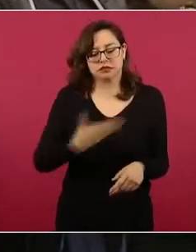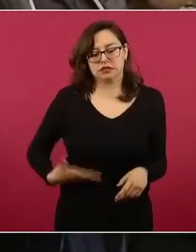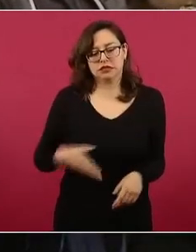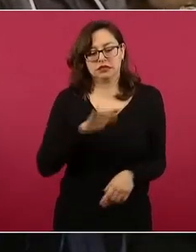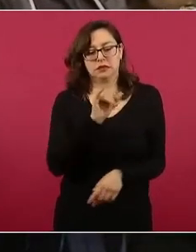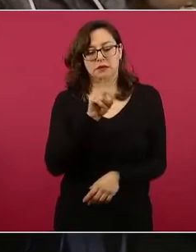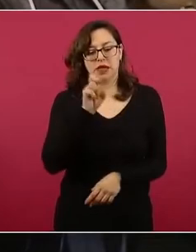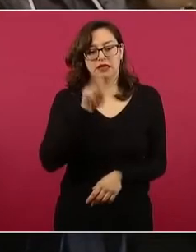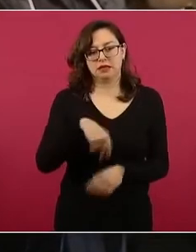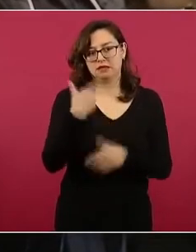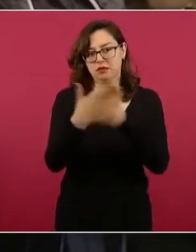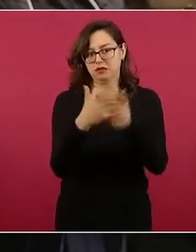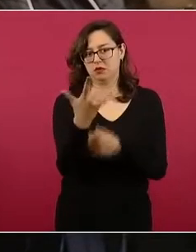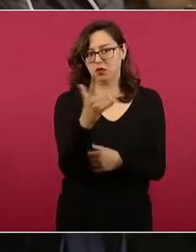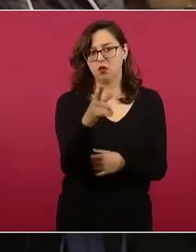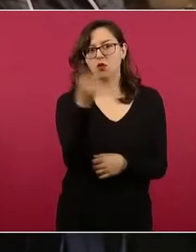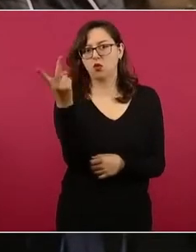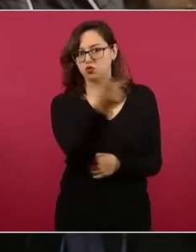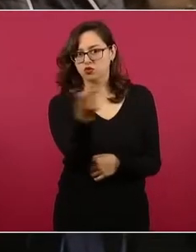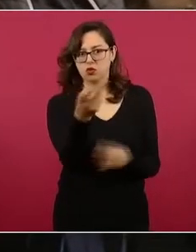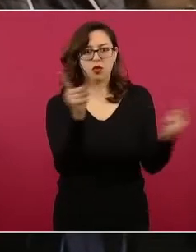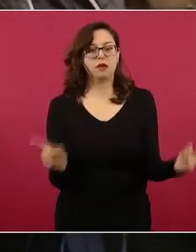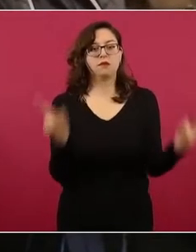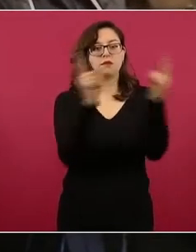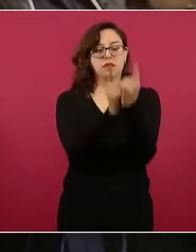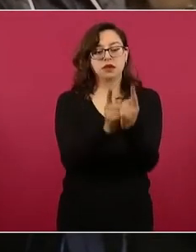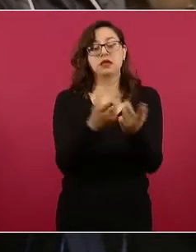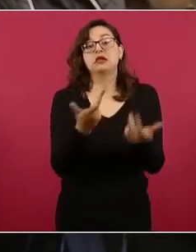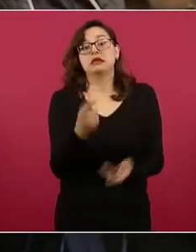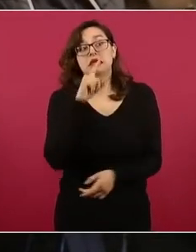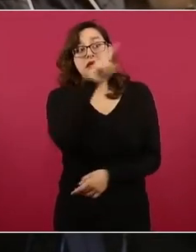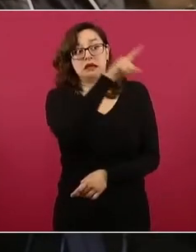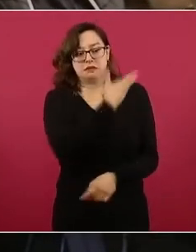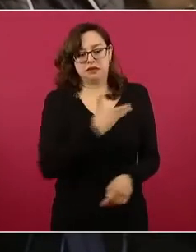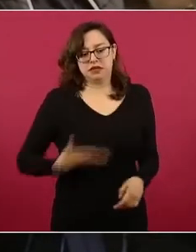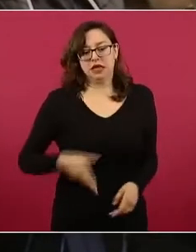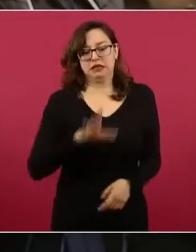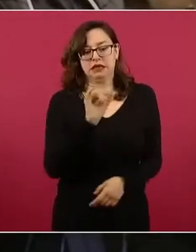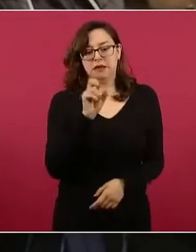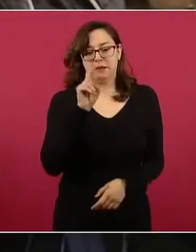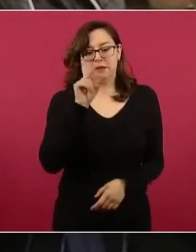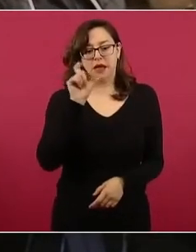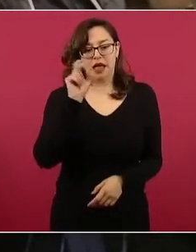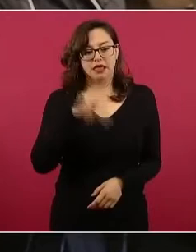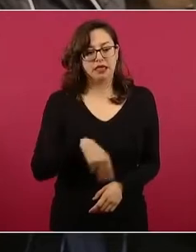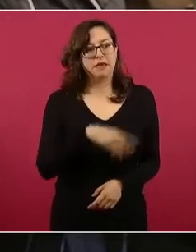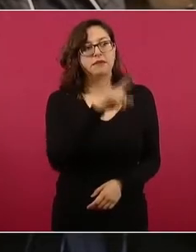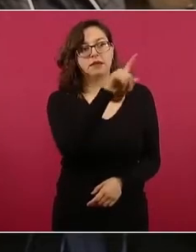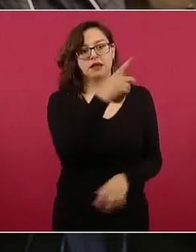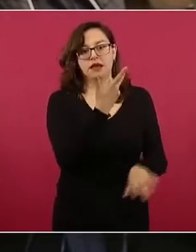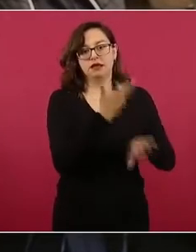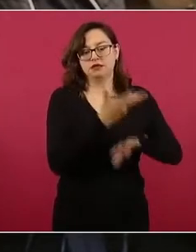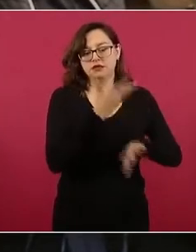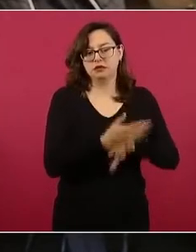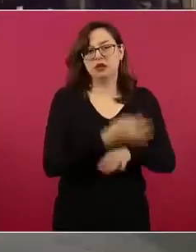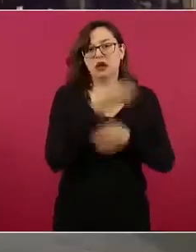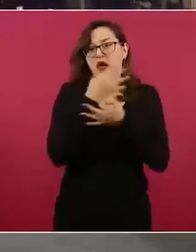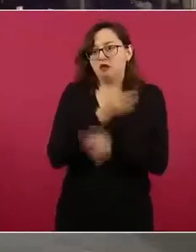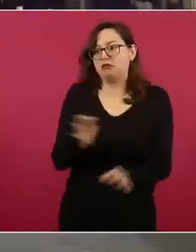Biden pues declara esta preocupación en torno a la inflación y en torno a que una recesión pues no es inevitable.